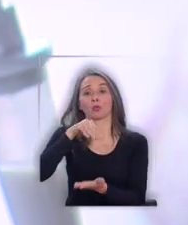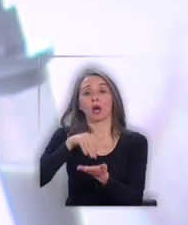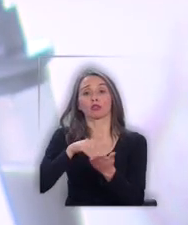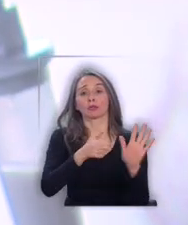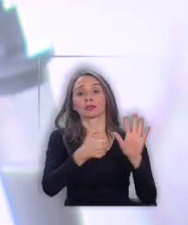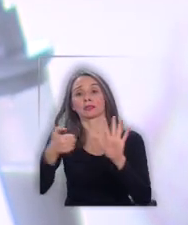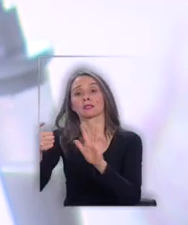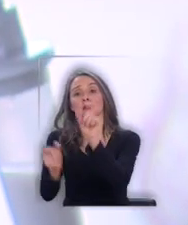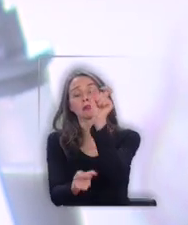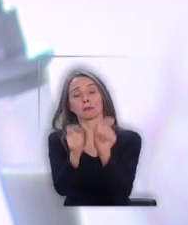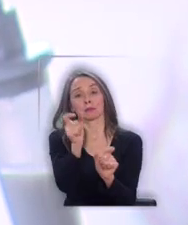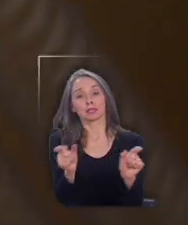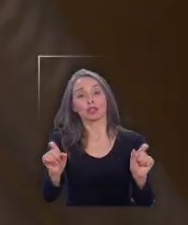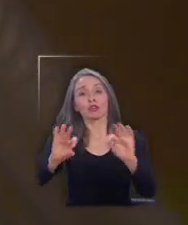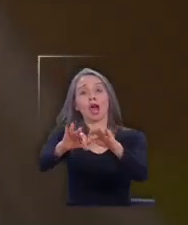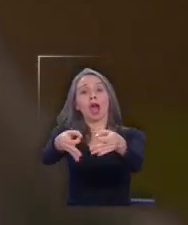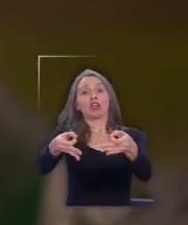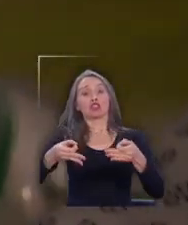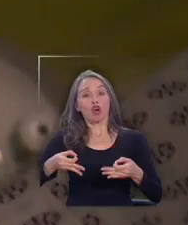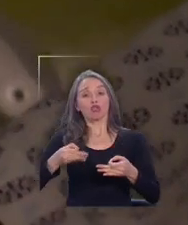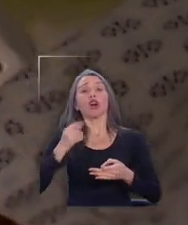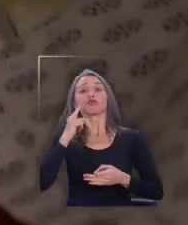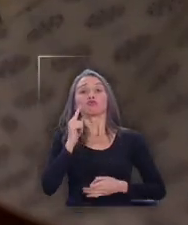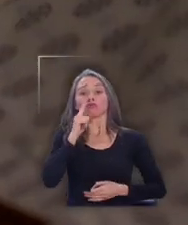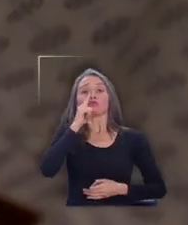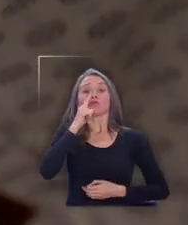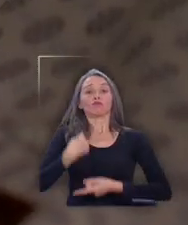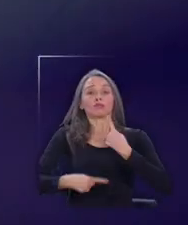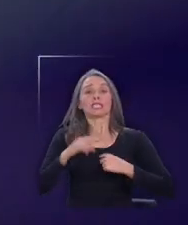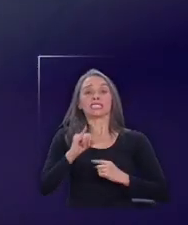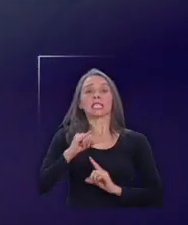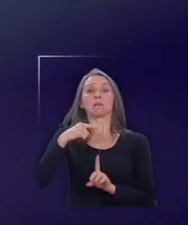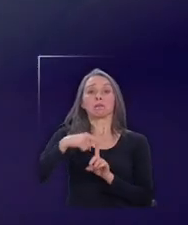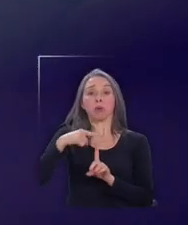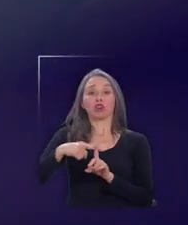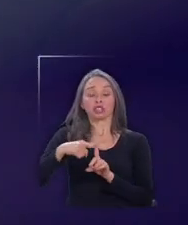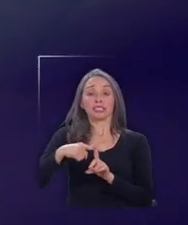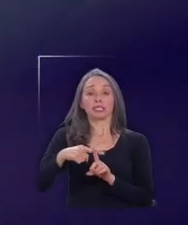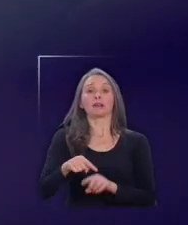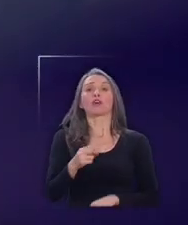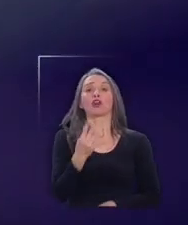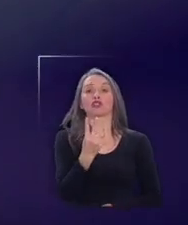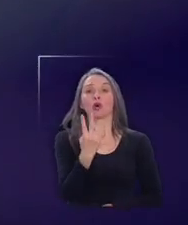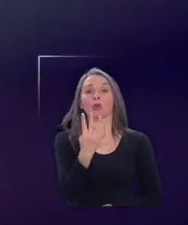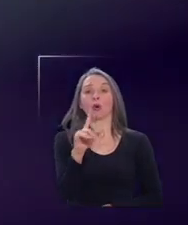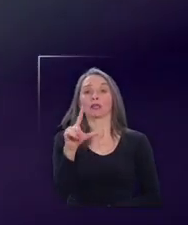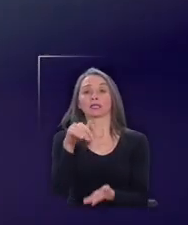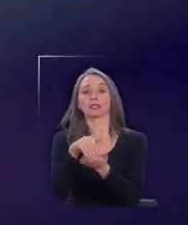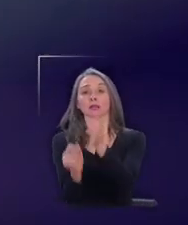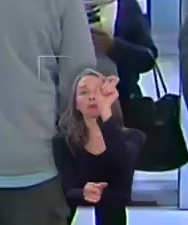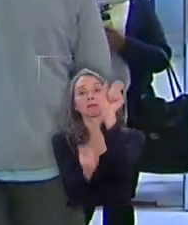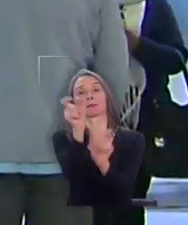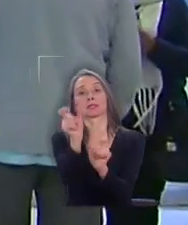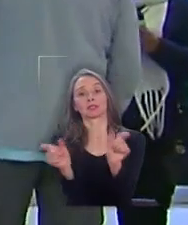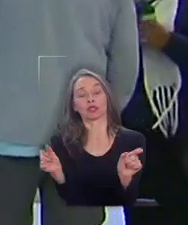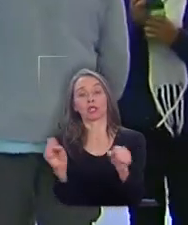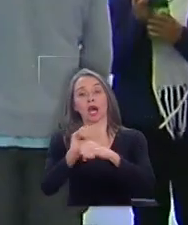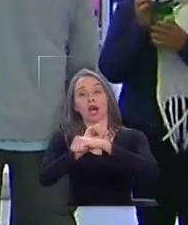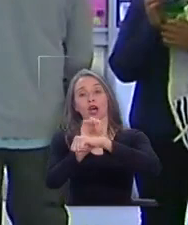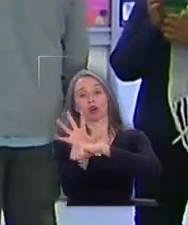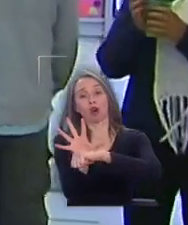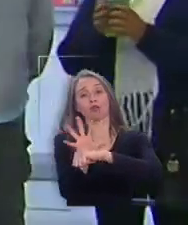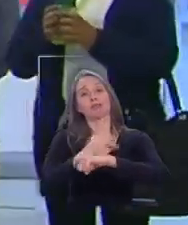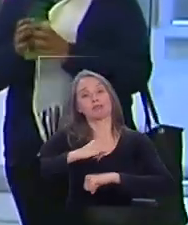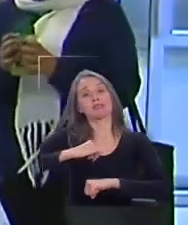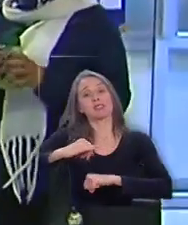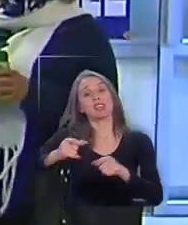.600. El total de casos positivos así, rosa las 247.000 personas. Coronavirus que